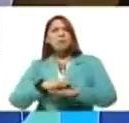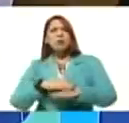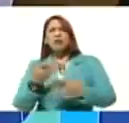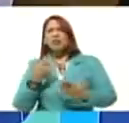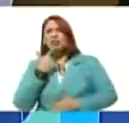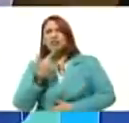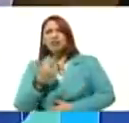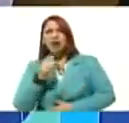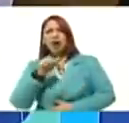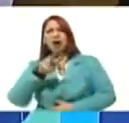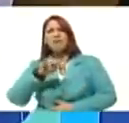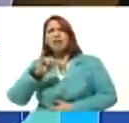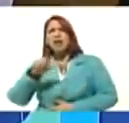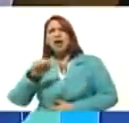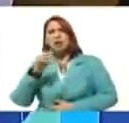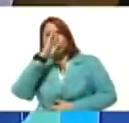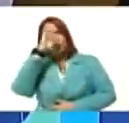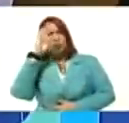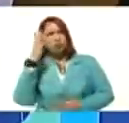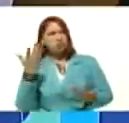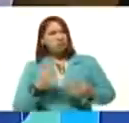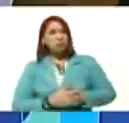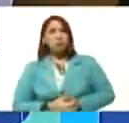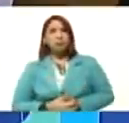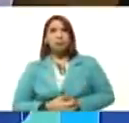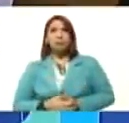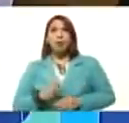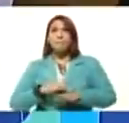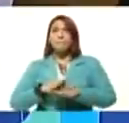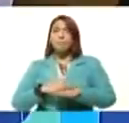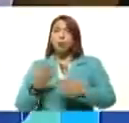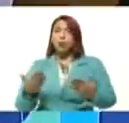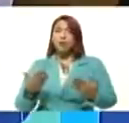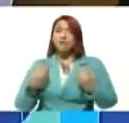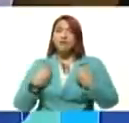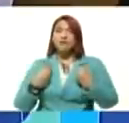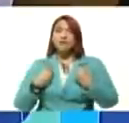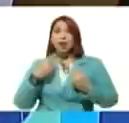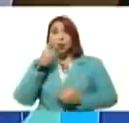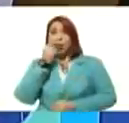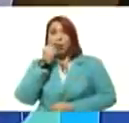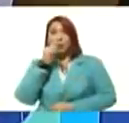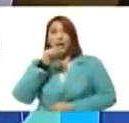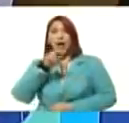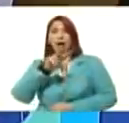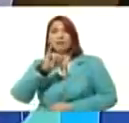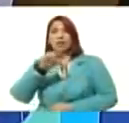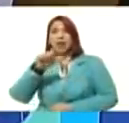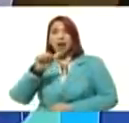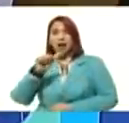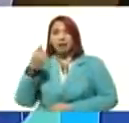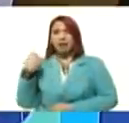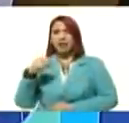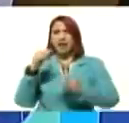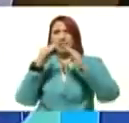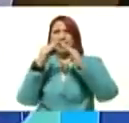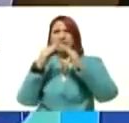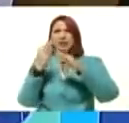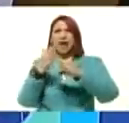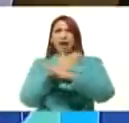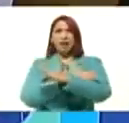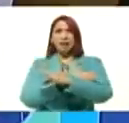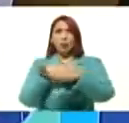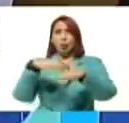a Diosdado? Porque vivía el señor Ávila, tenía una finquita, un